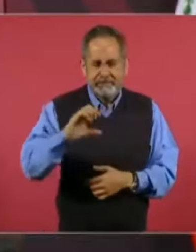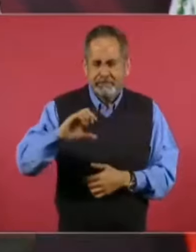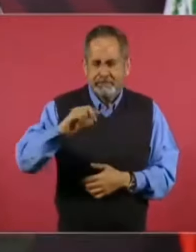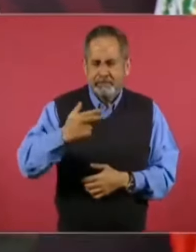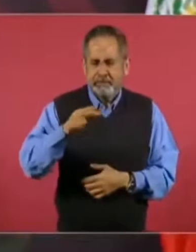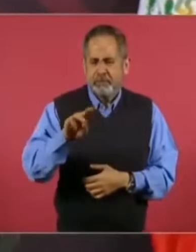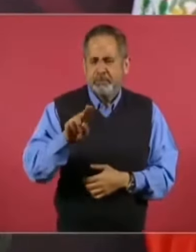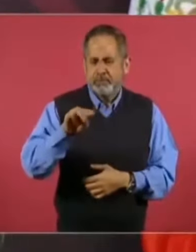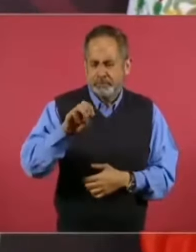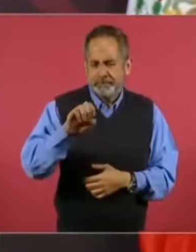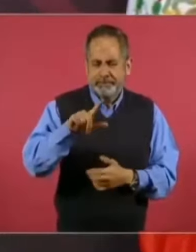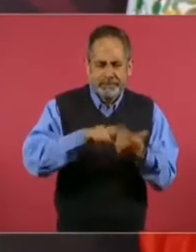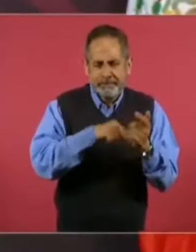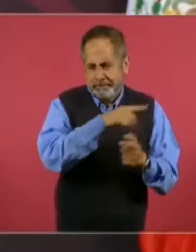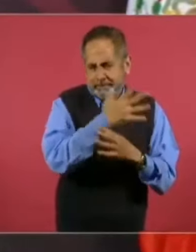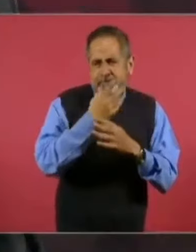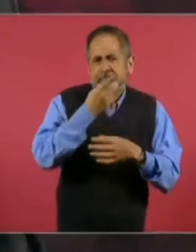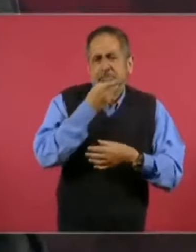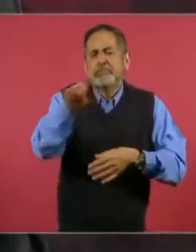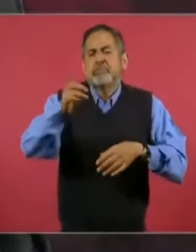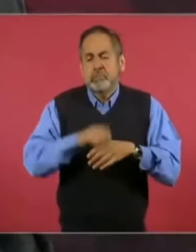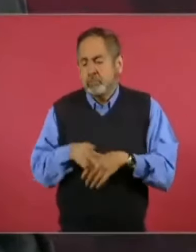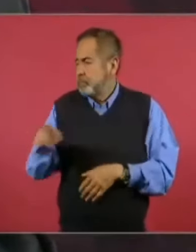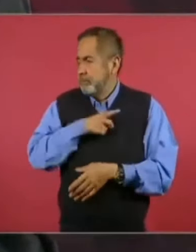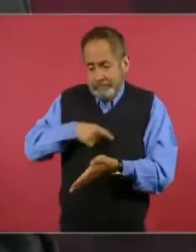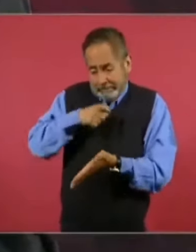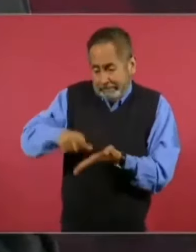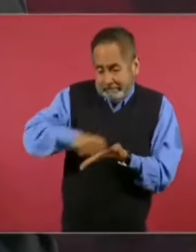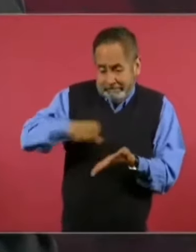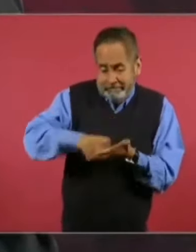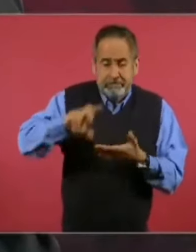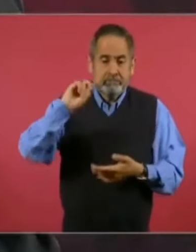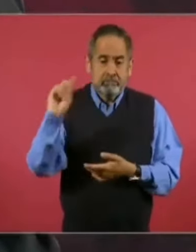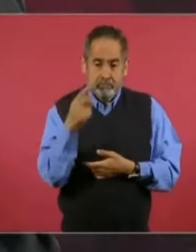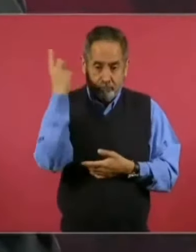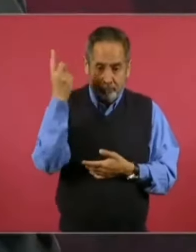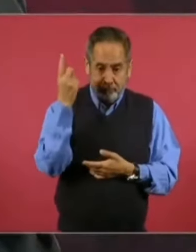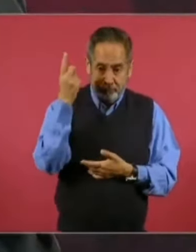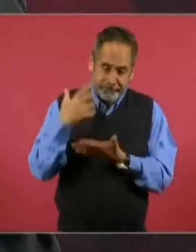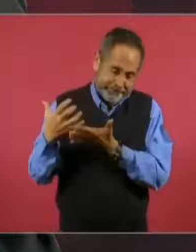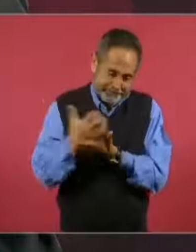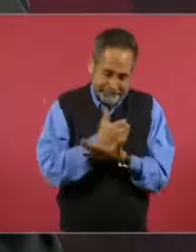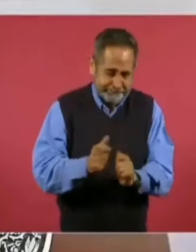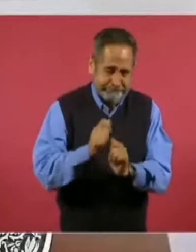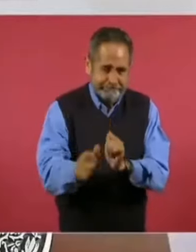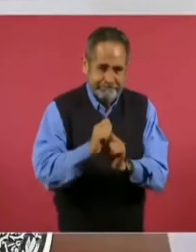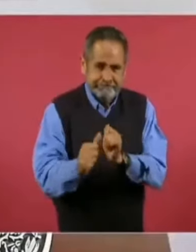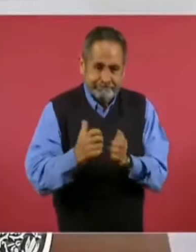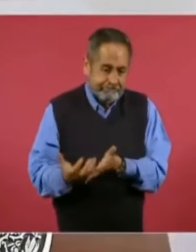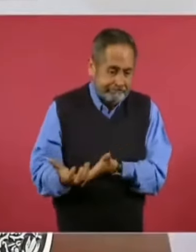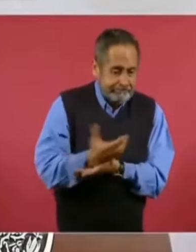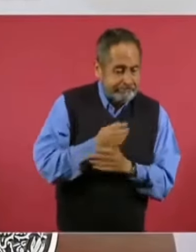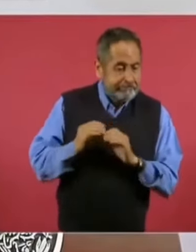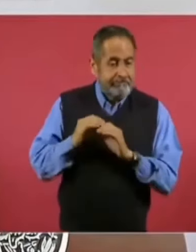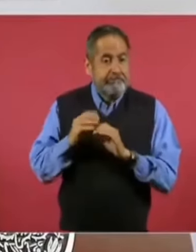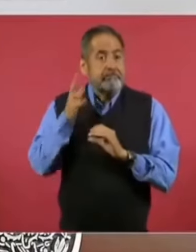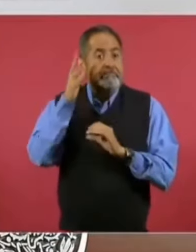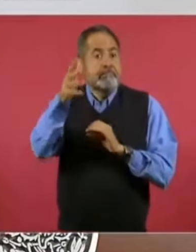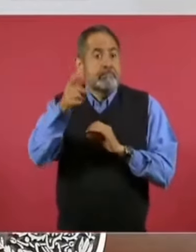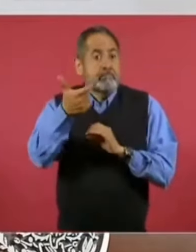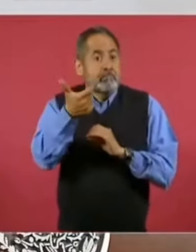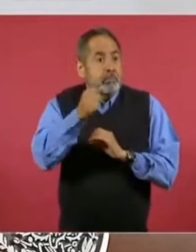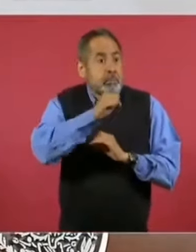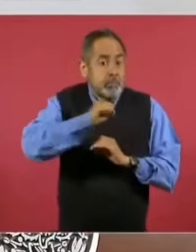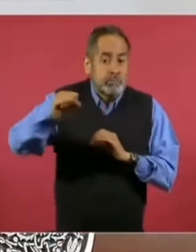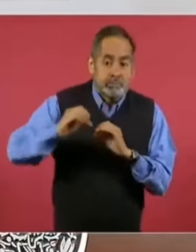hay que comprar los dolaritos, hay que comprar los dolaritos. A ver si